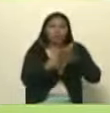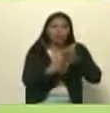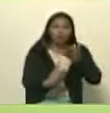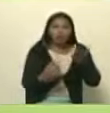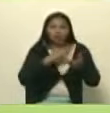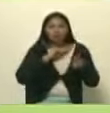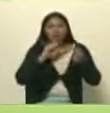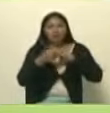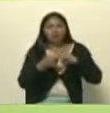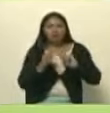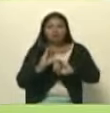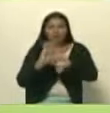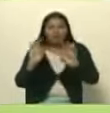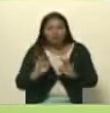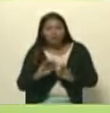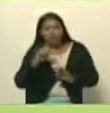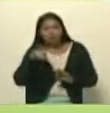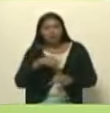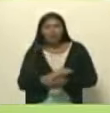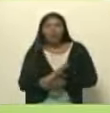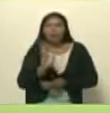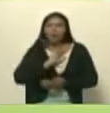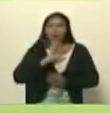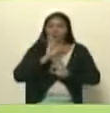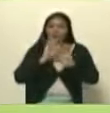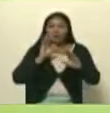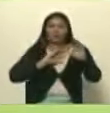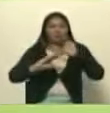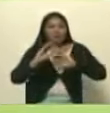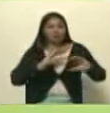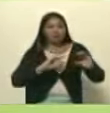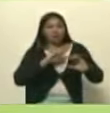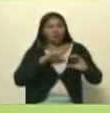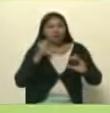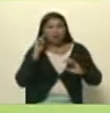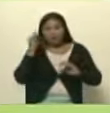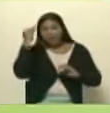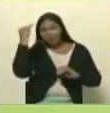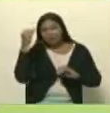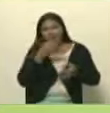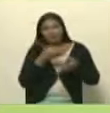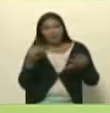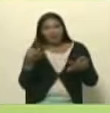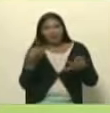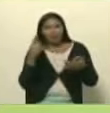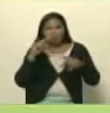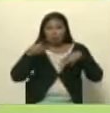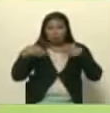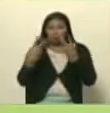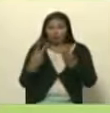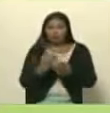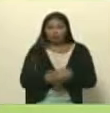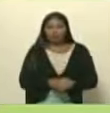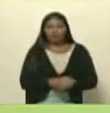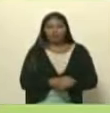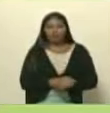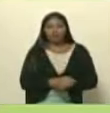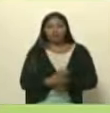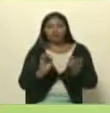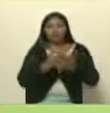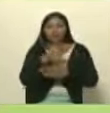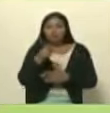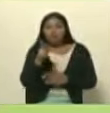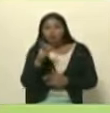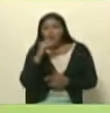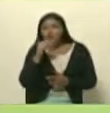convierte en actor propio de la comunicación es una idea muy innovadora sin eso sin